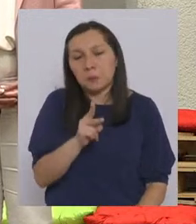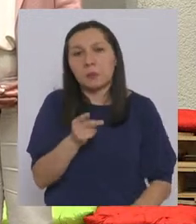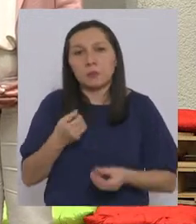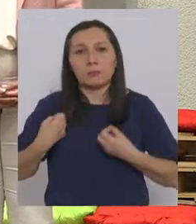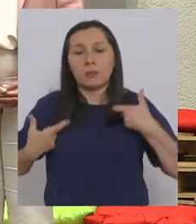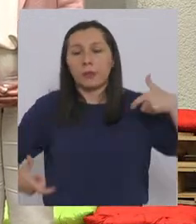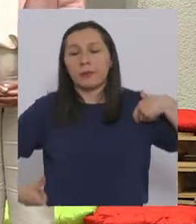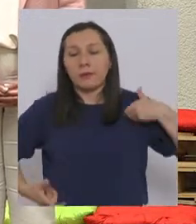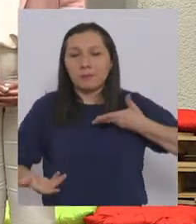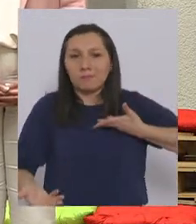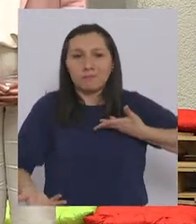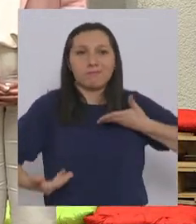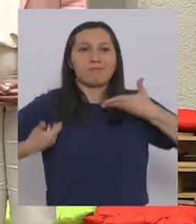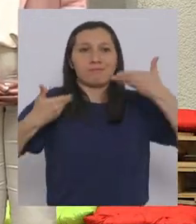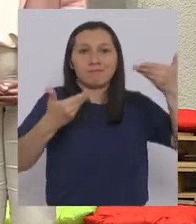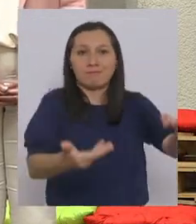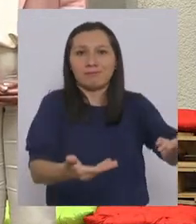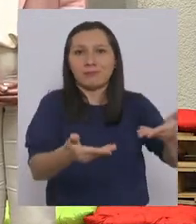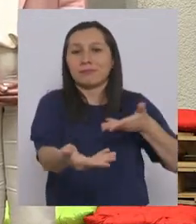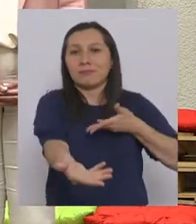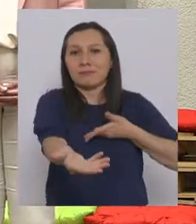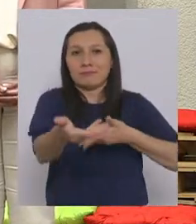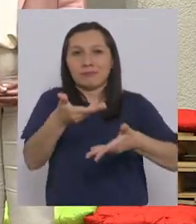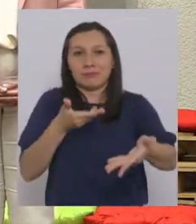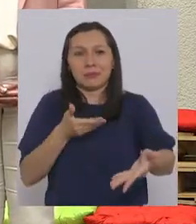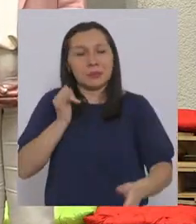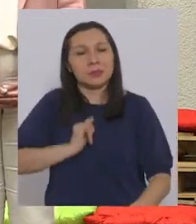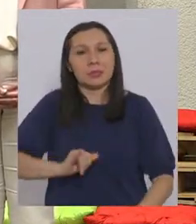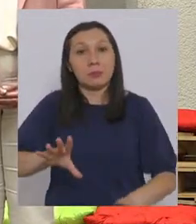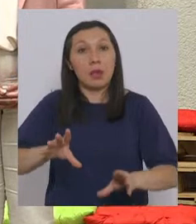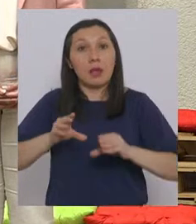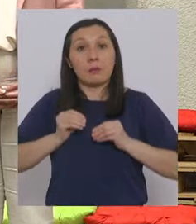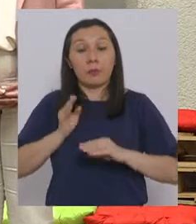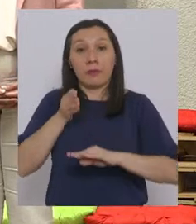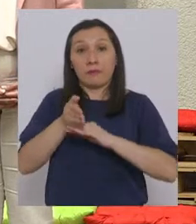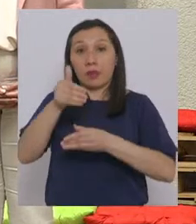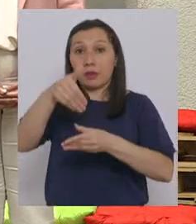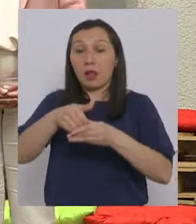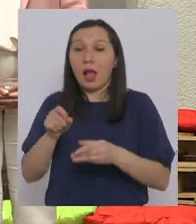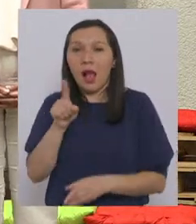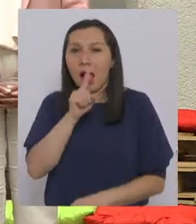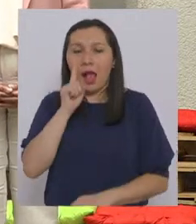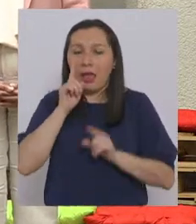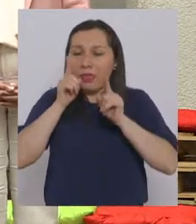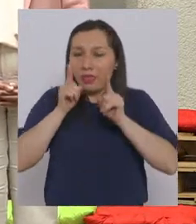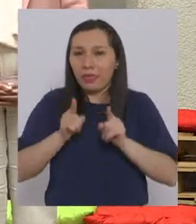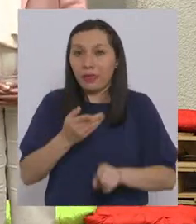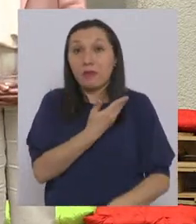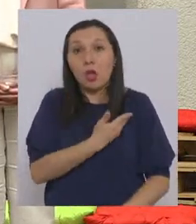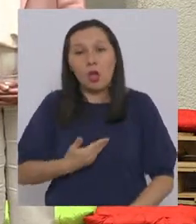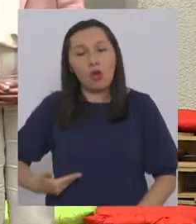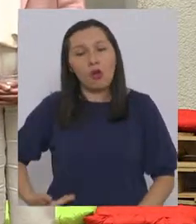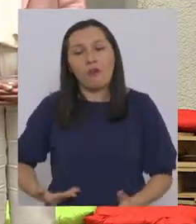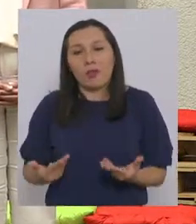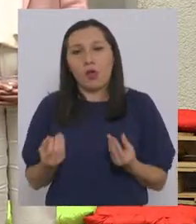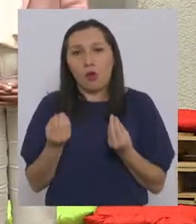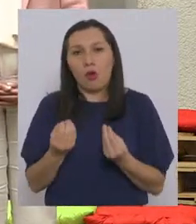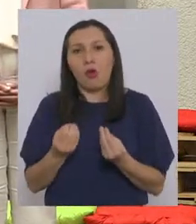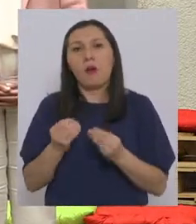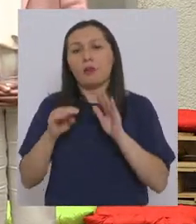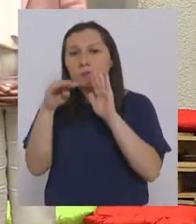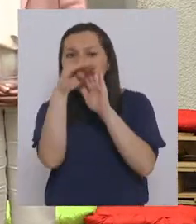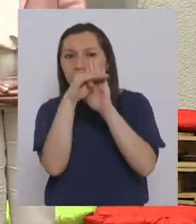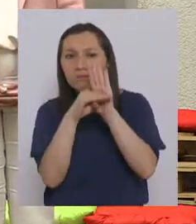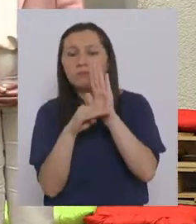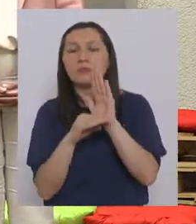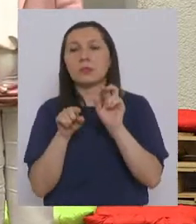traspaso democrático en el cual nosotros asumimos siempre cuando vamos a unas elecciones que así es como debe ser y el gobierno va a ser por supuesto un itinerario